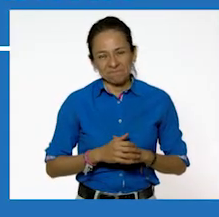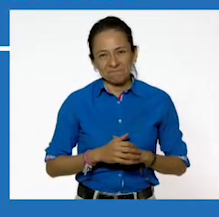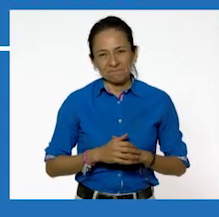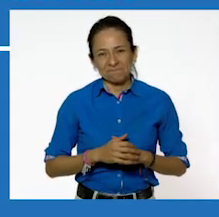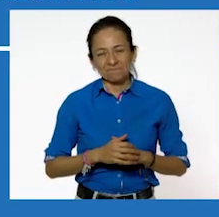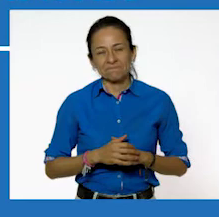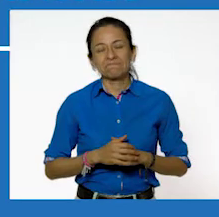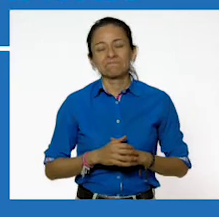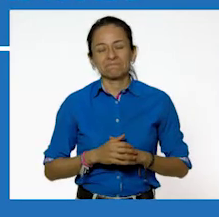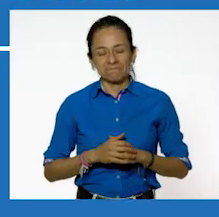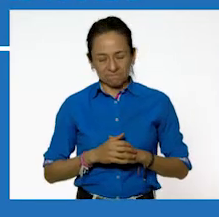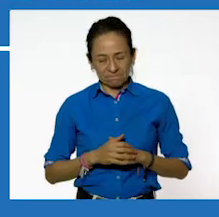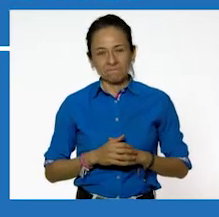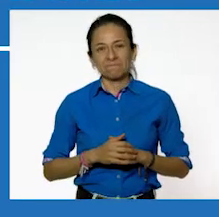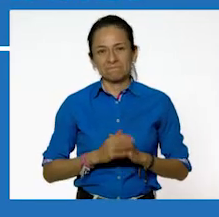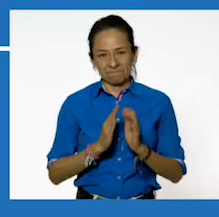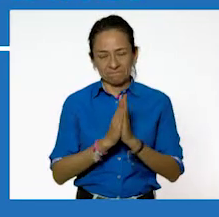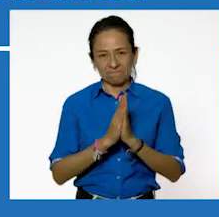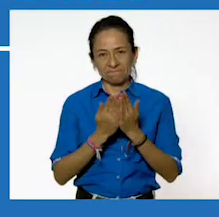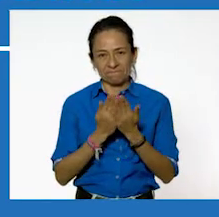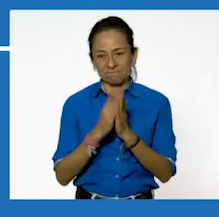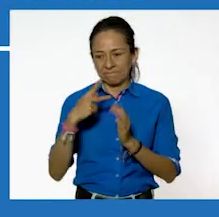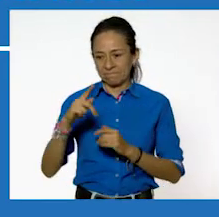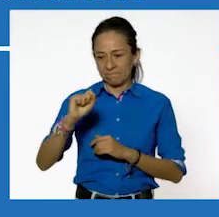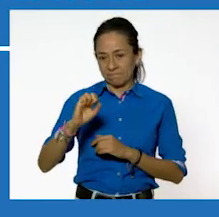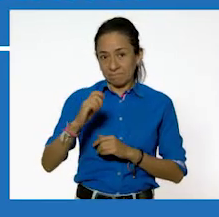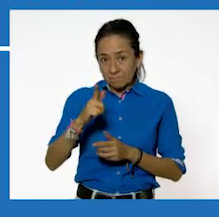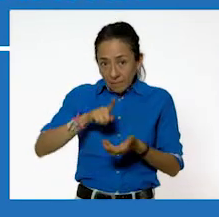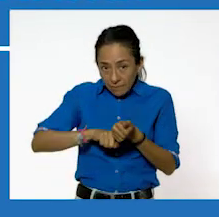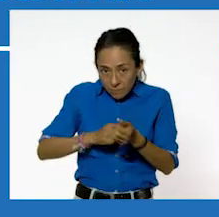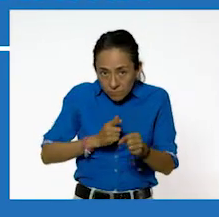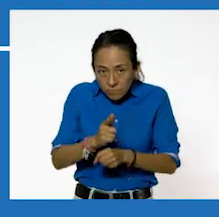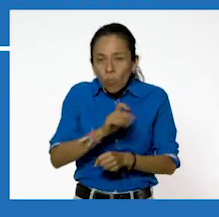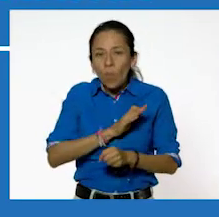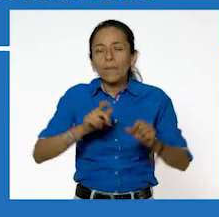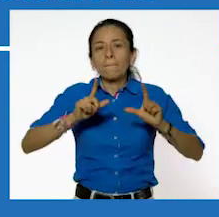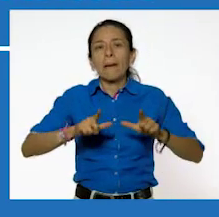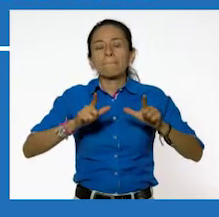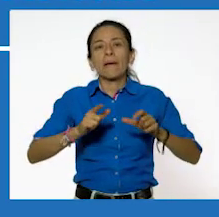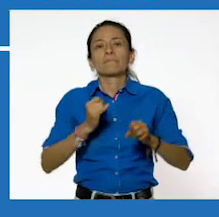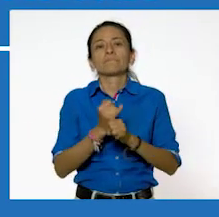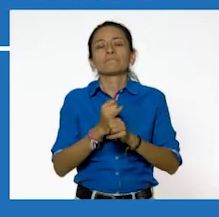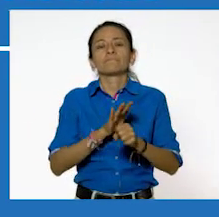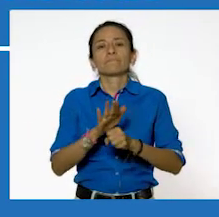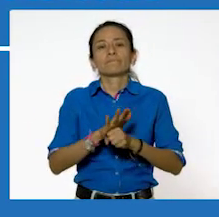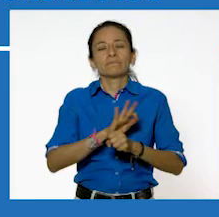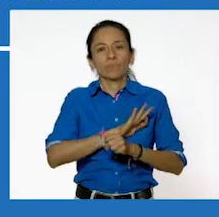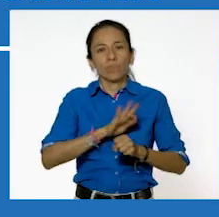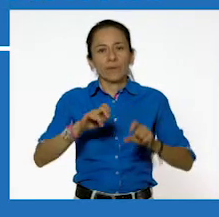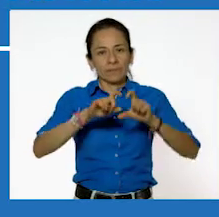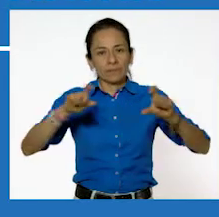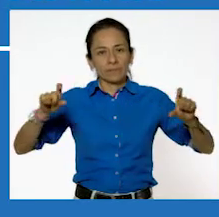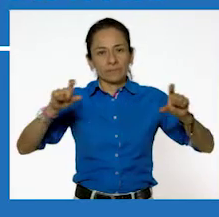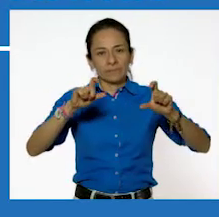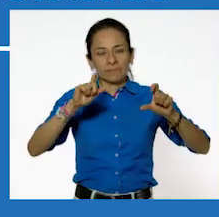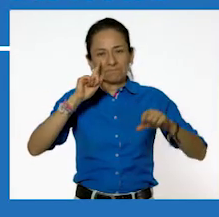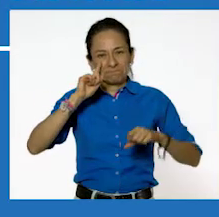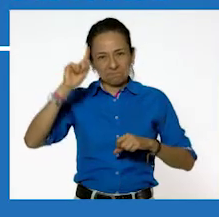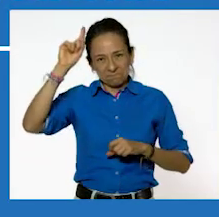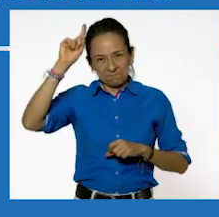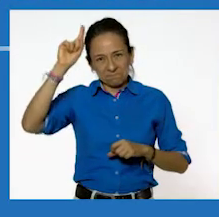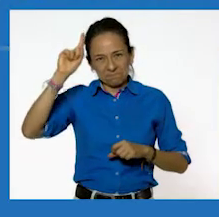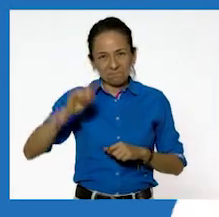También puedes encontrar los libros de texto en la página conaliteg.cep.gov